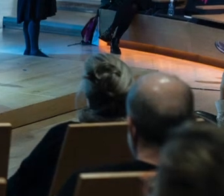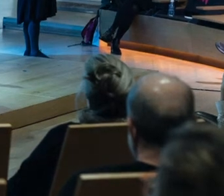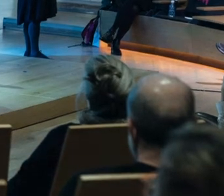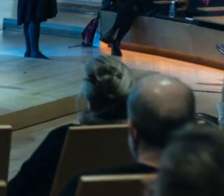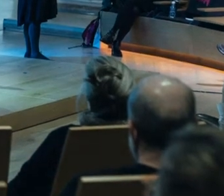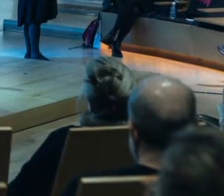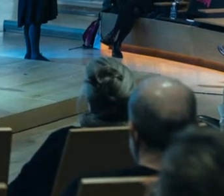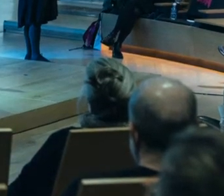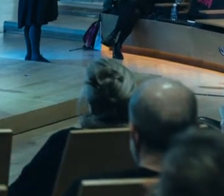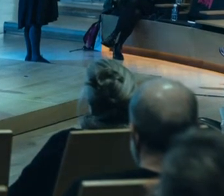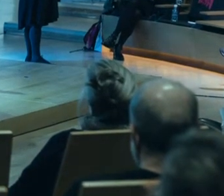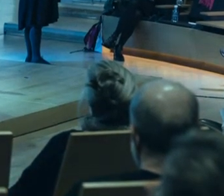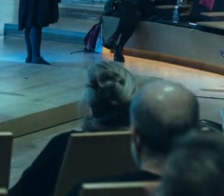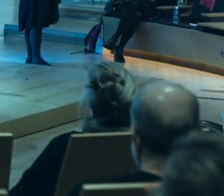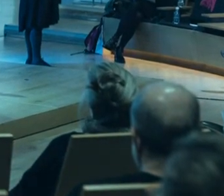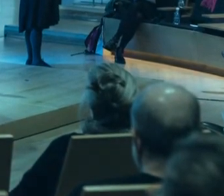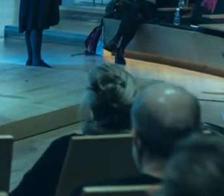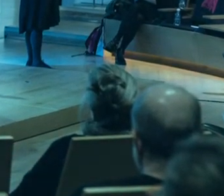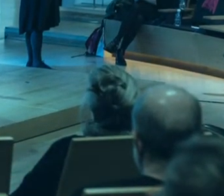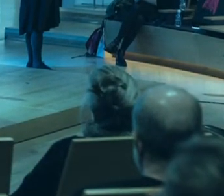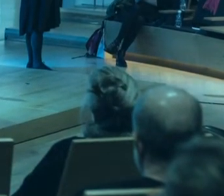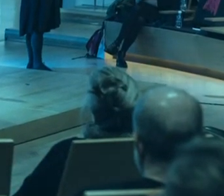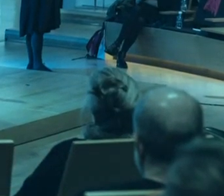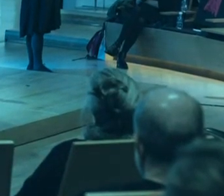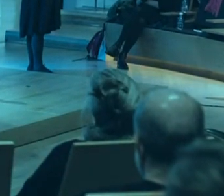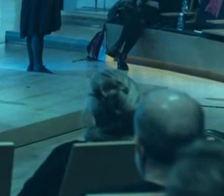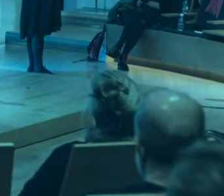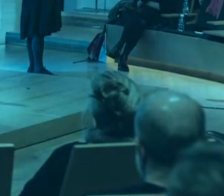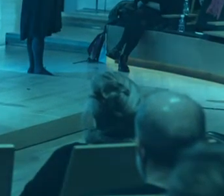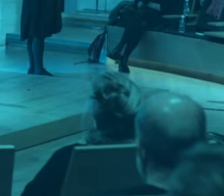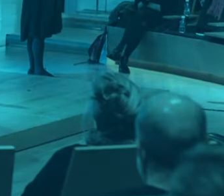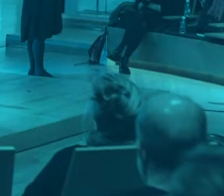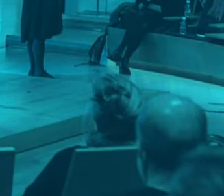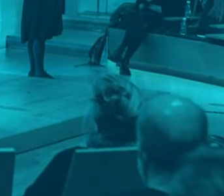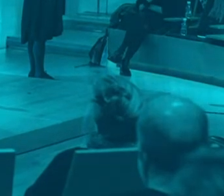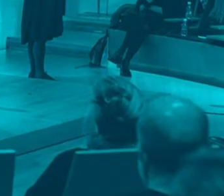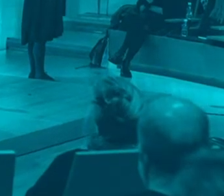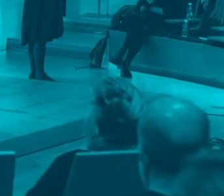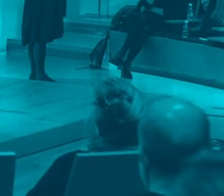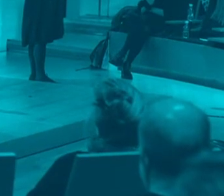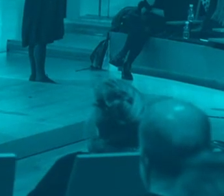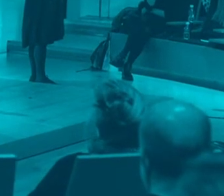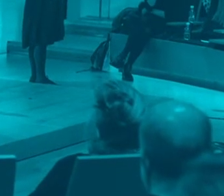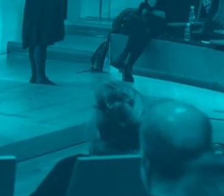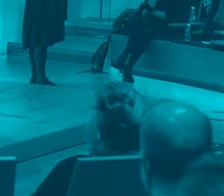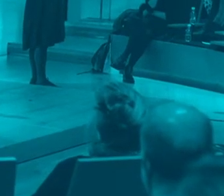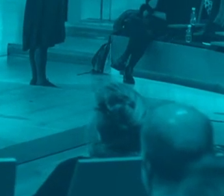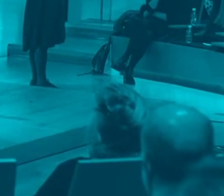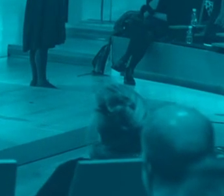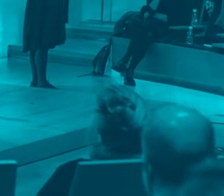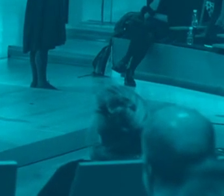Lo sagrado, he ahí el enemigo, que todo suceda a la vista de todos, amaos los unos sobre los otros.